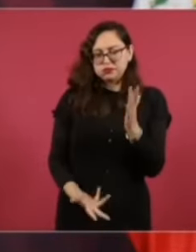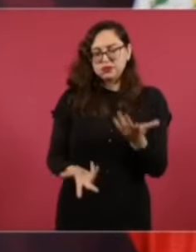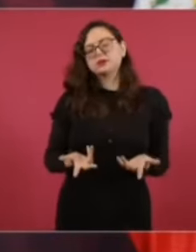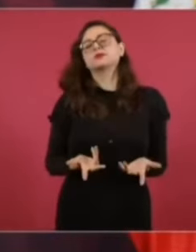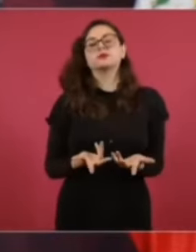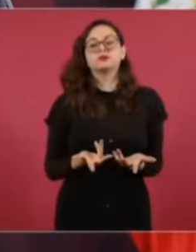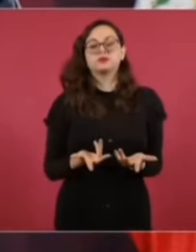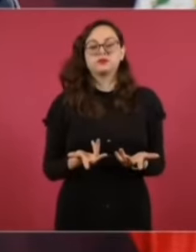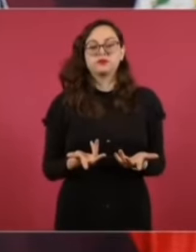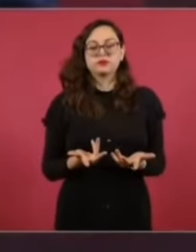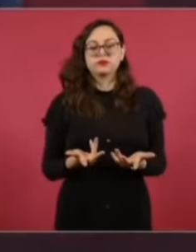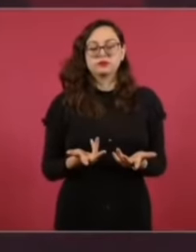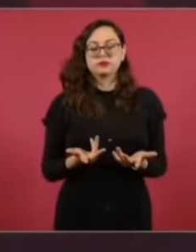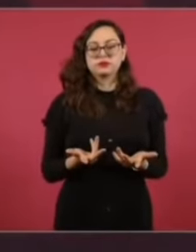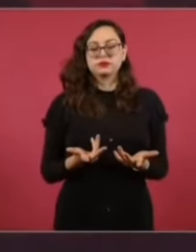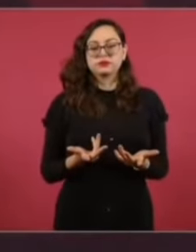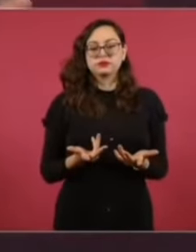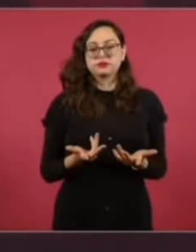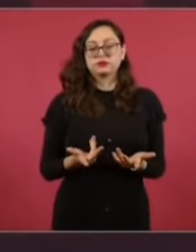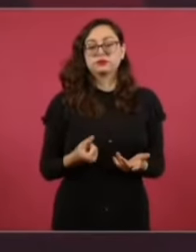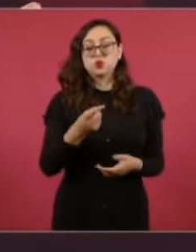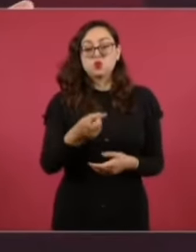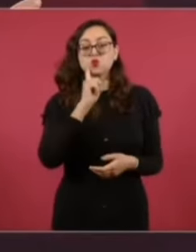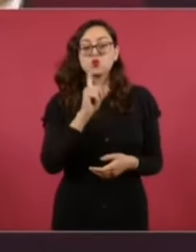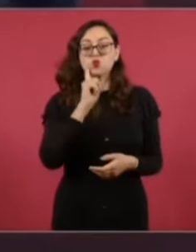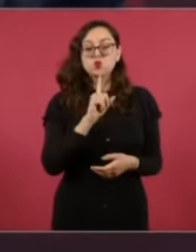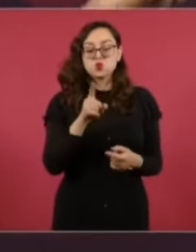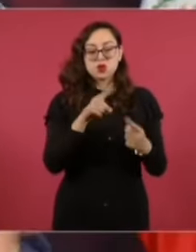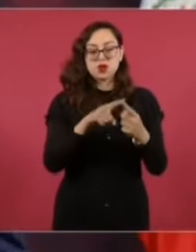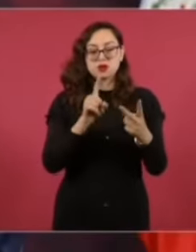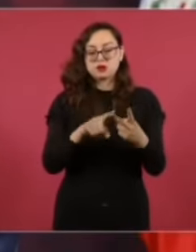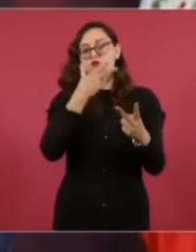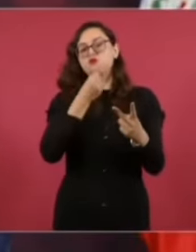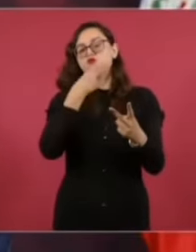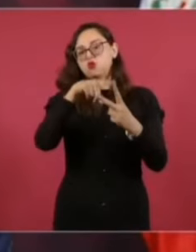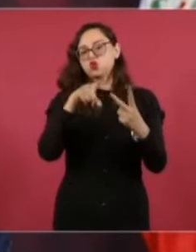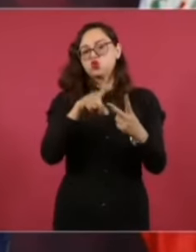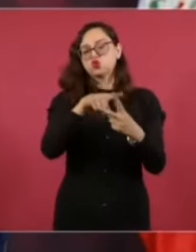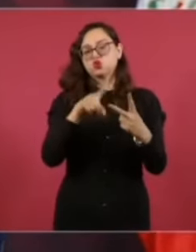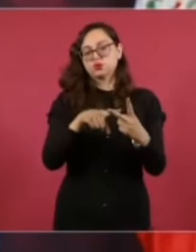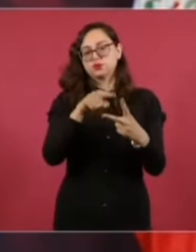Porque estamos hablando de la señora Casar y de Claudio Quijón Sález.